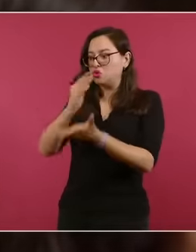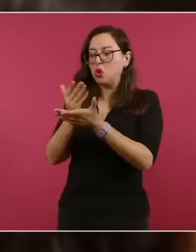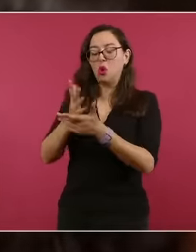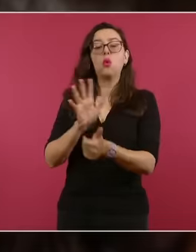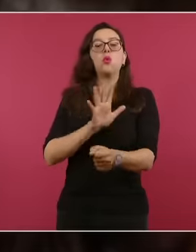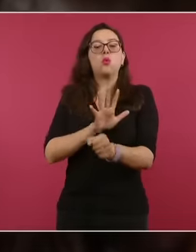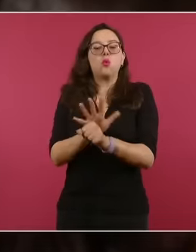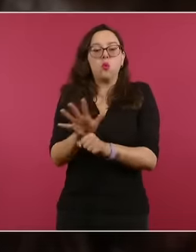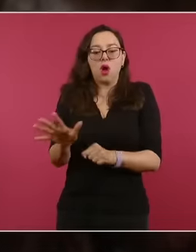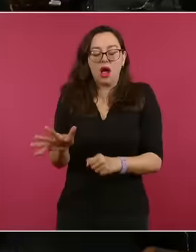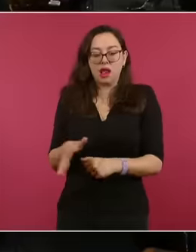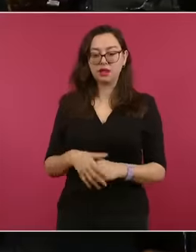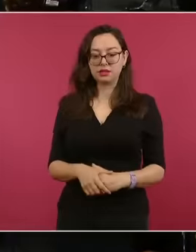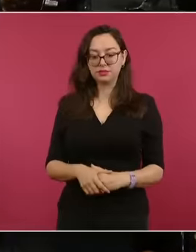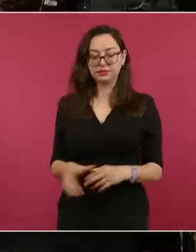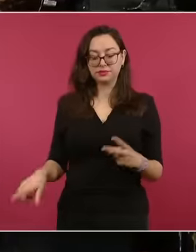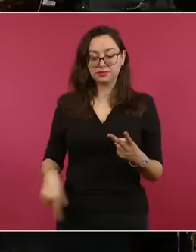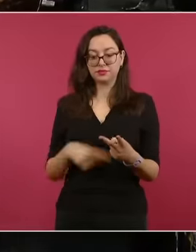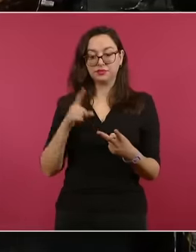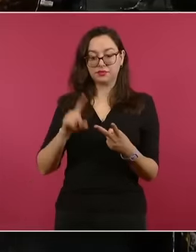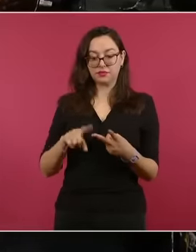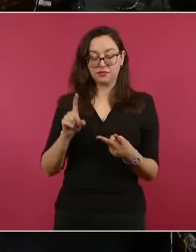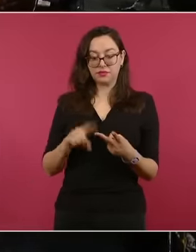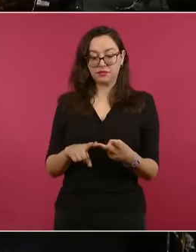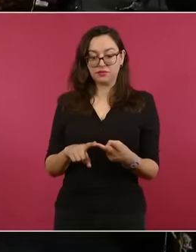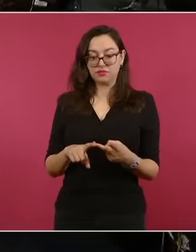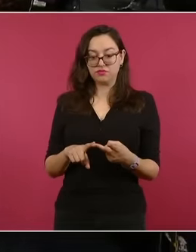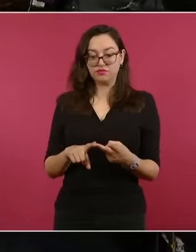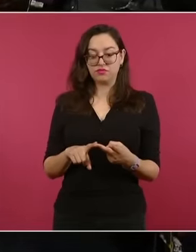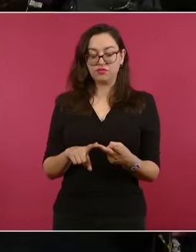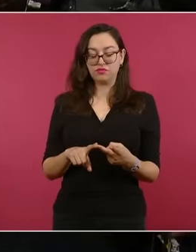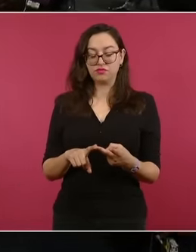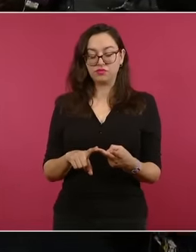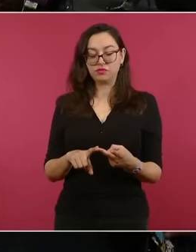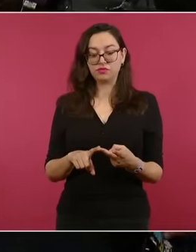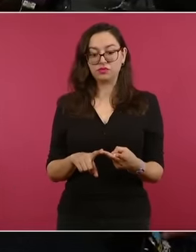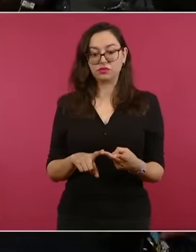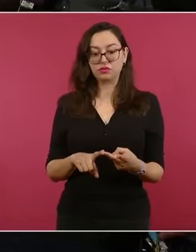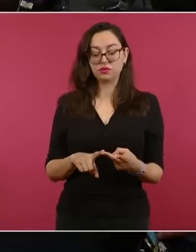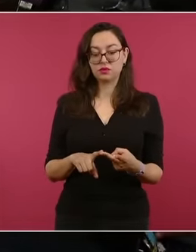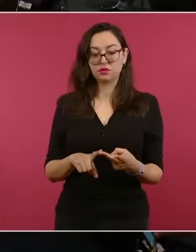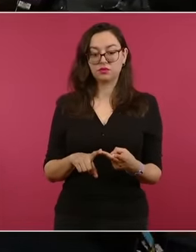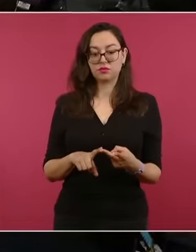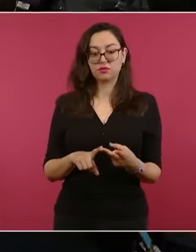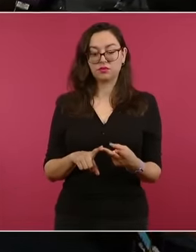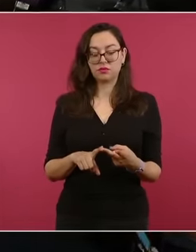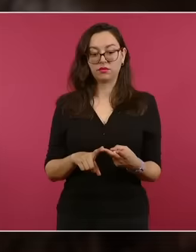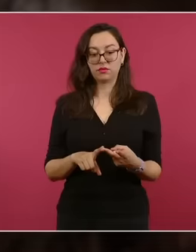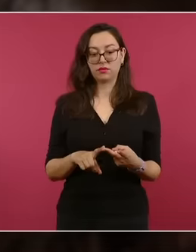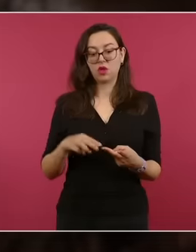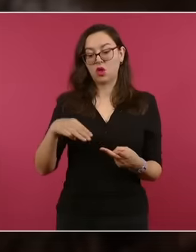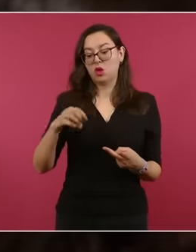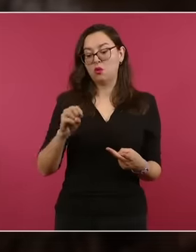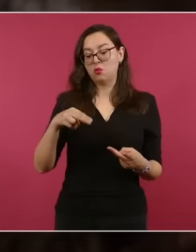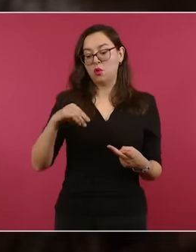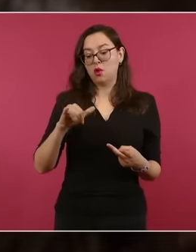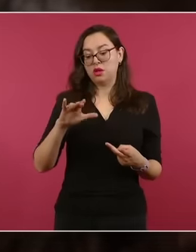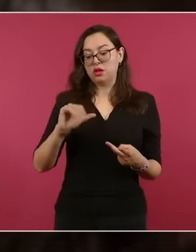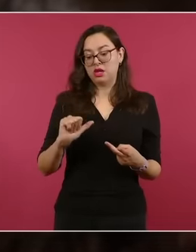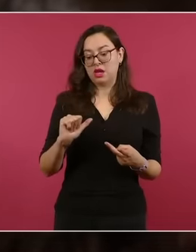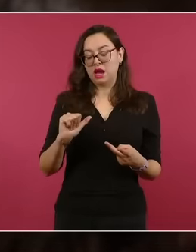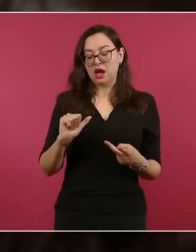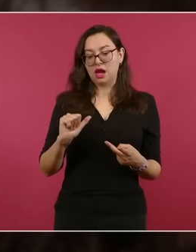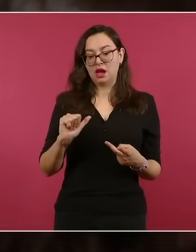este asunto? Y el asunto de la ministra Mónica Palencia, la ministra